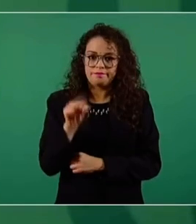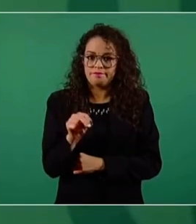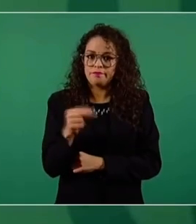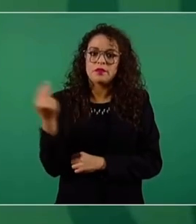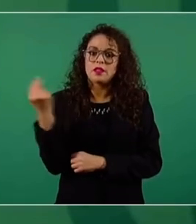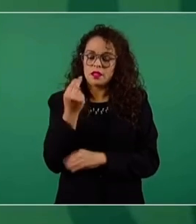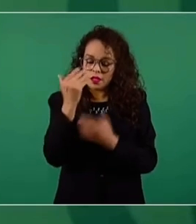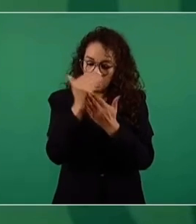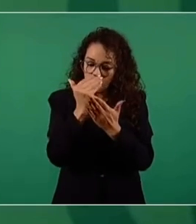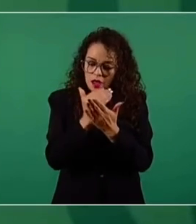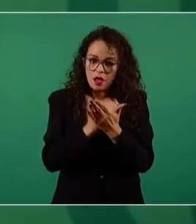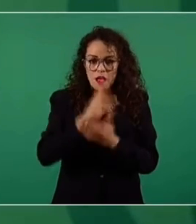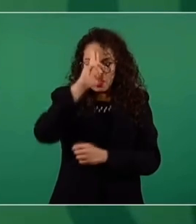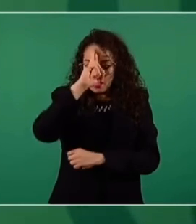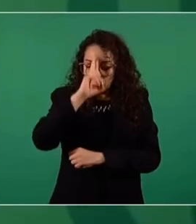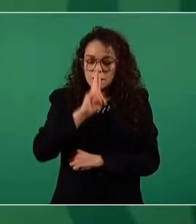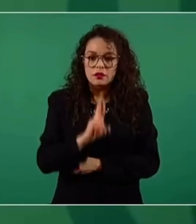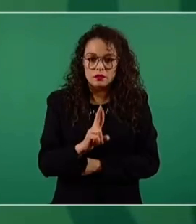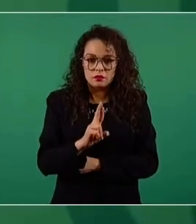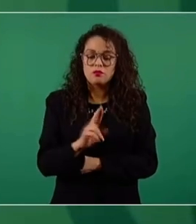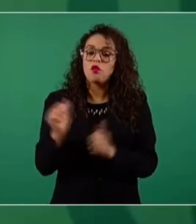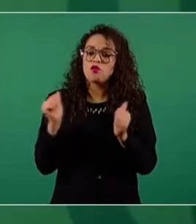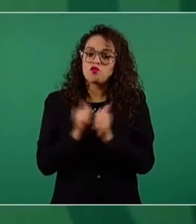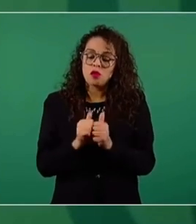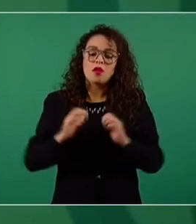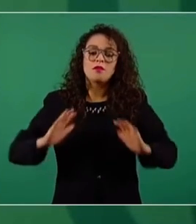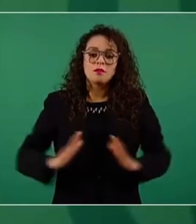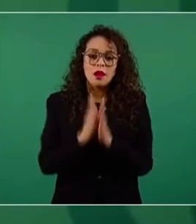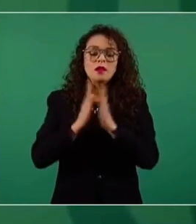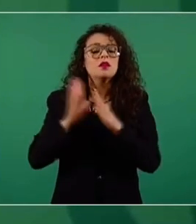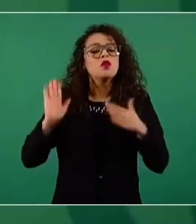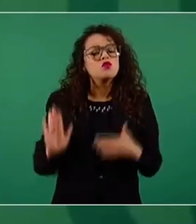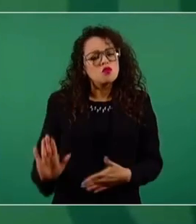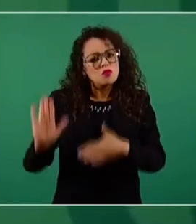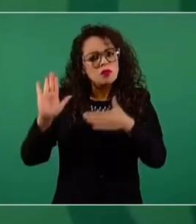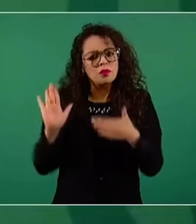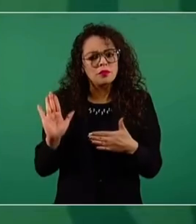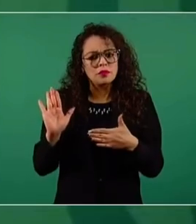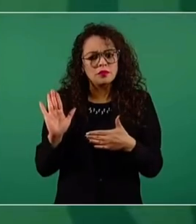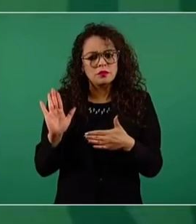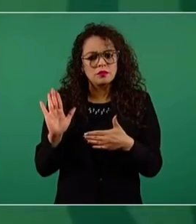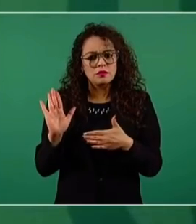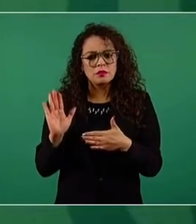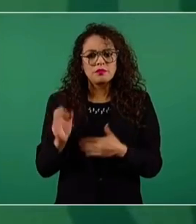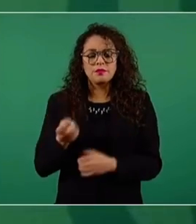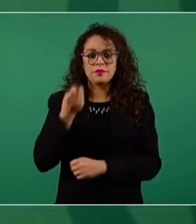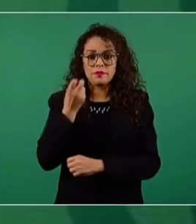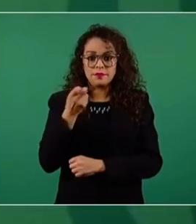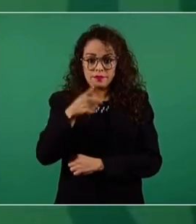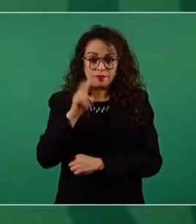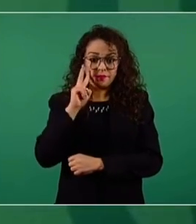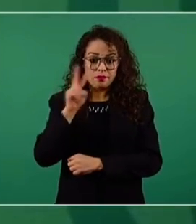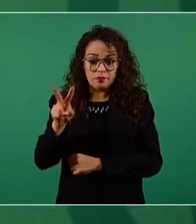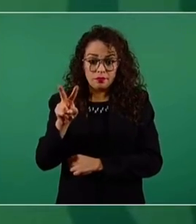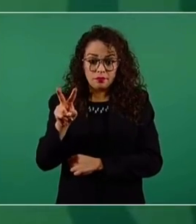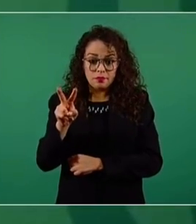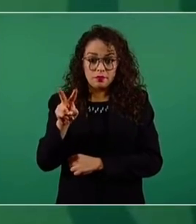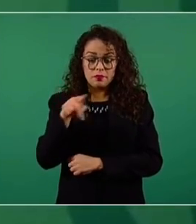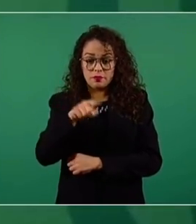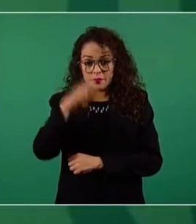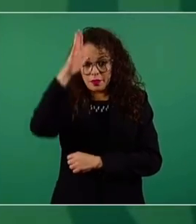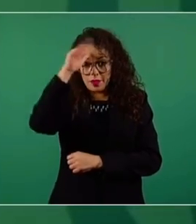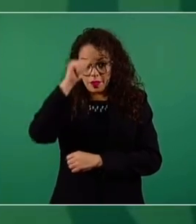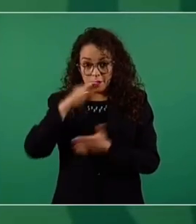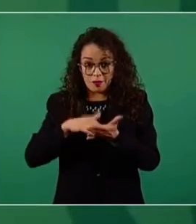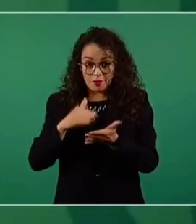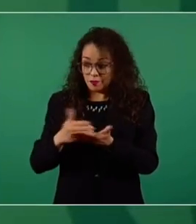la razón y por el compromiso y la participación. Este tipo de ustedes que van a ver de acuerdo surge del trabajo